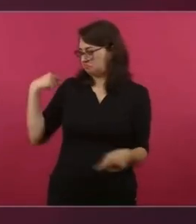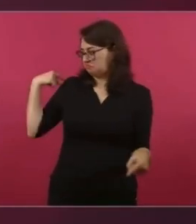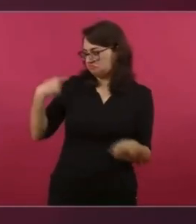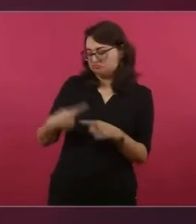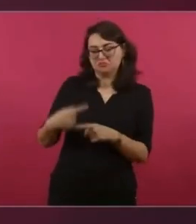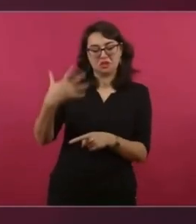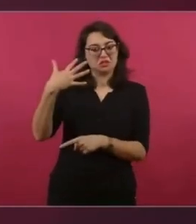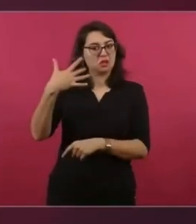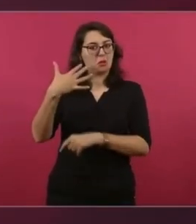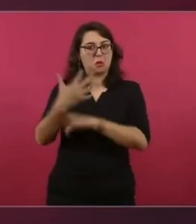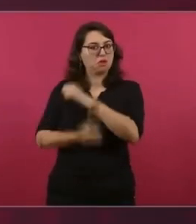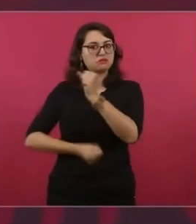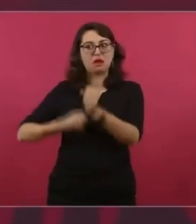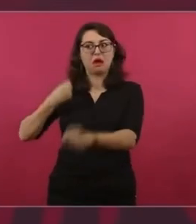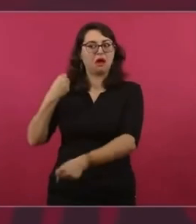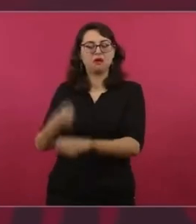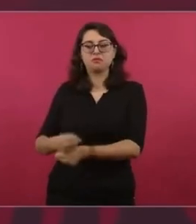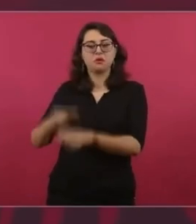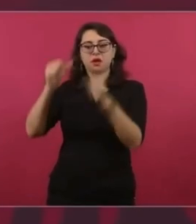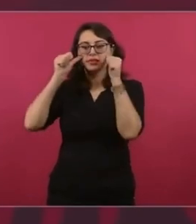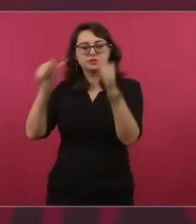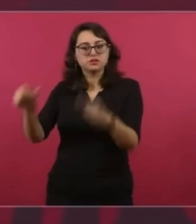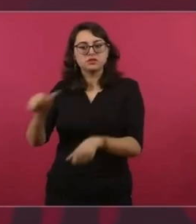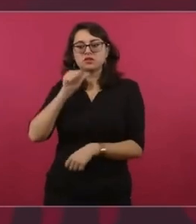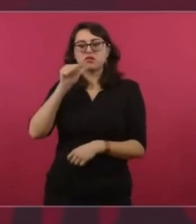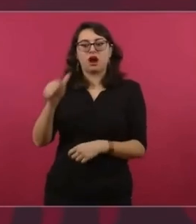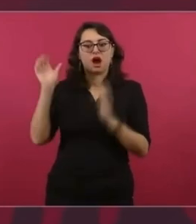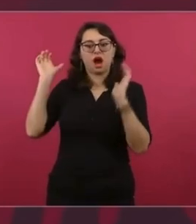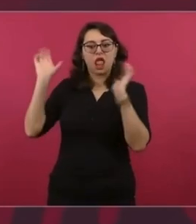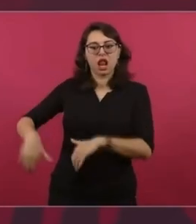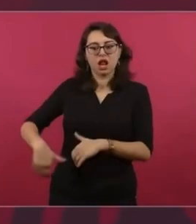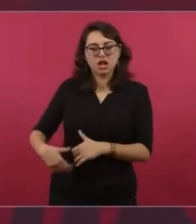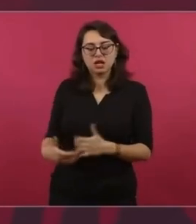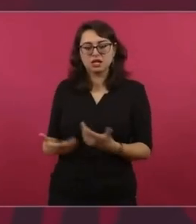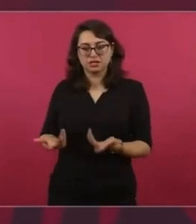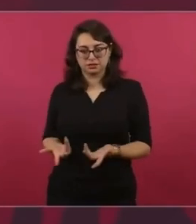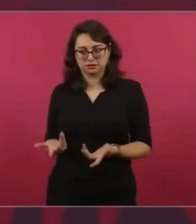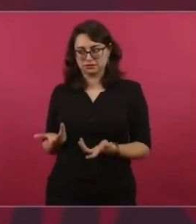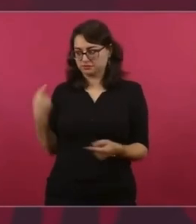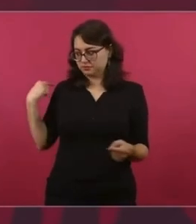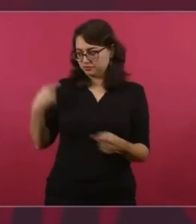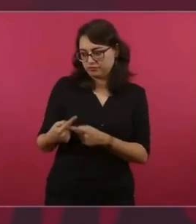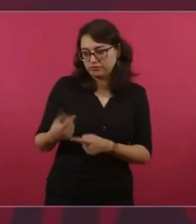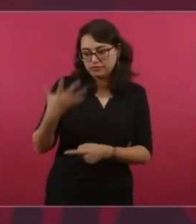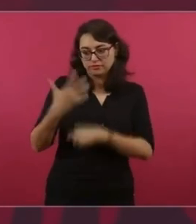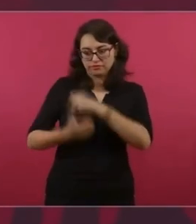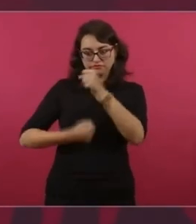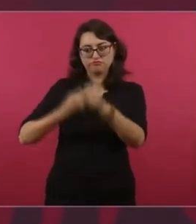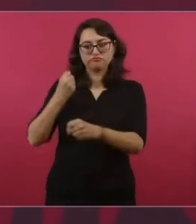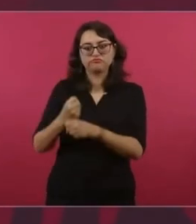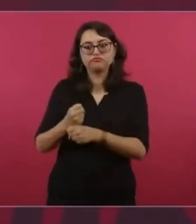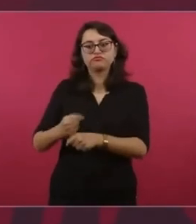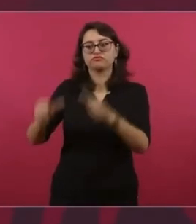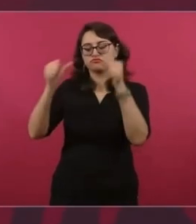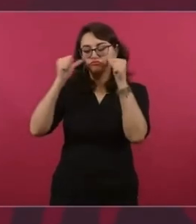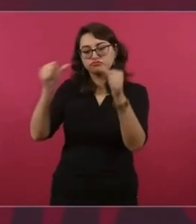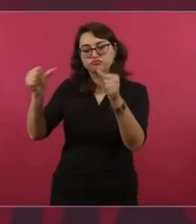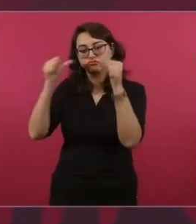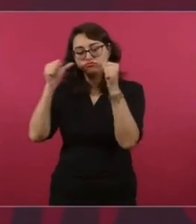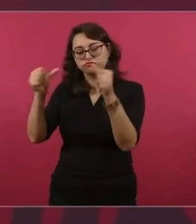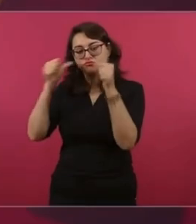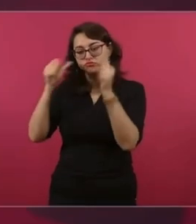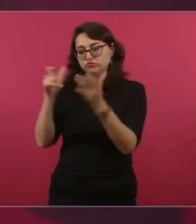aplicaban en beneficio del pueblo. Tercero, cuando se destinaba el equivalente a